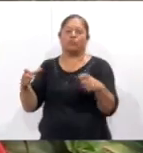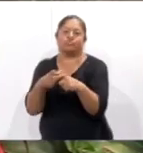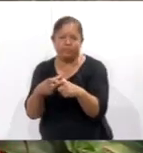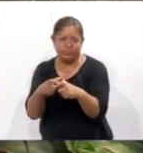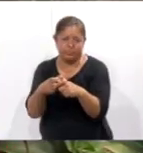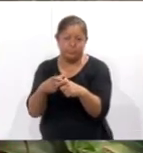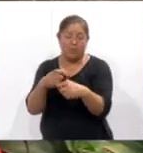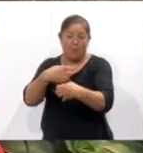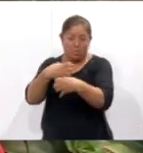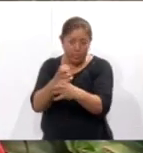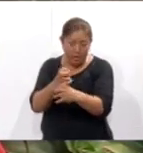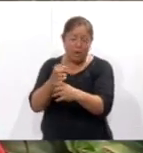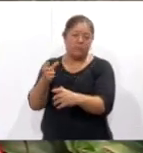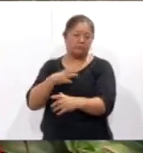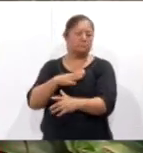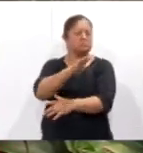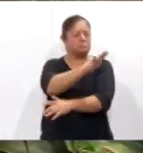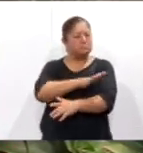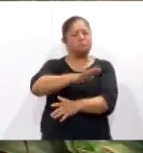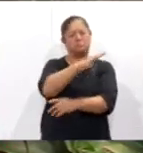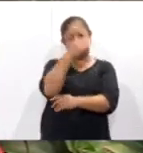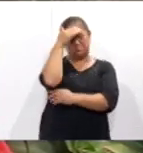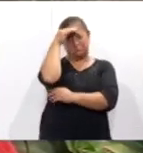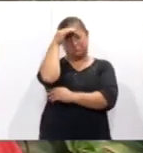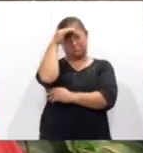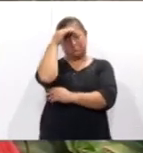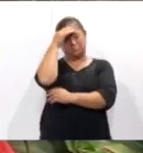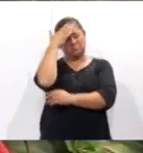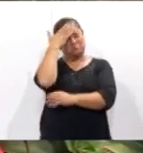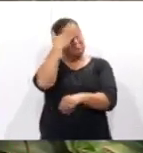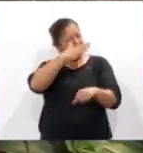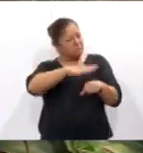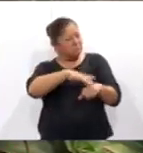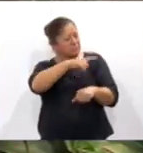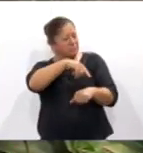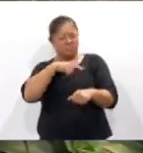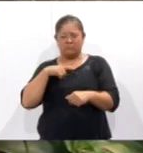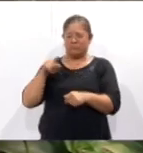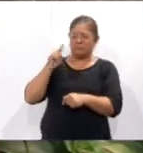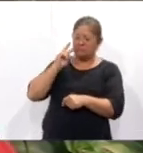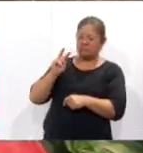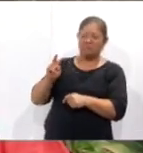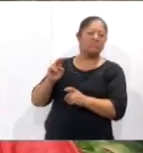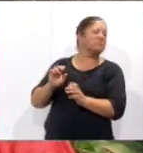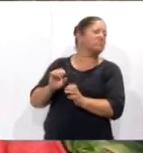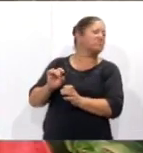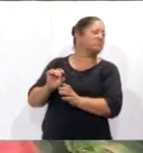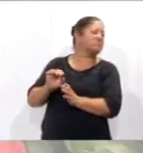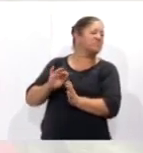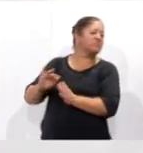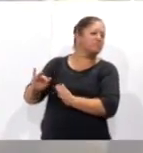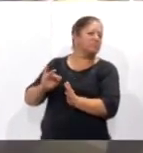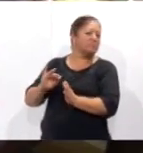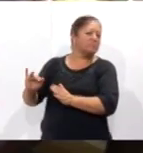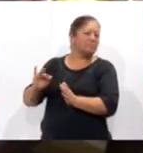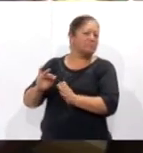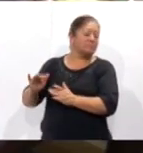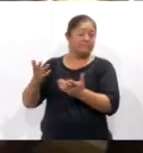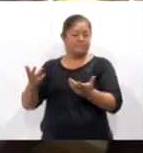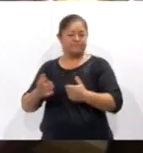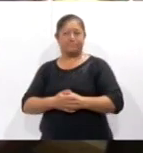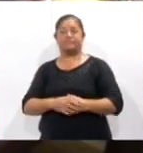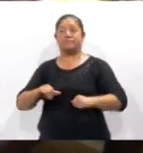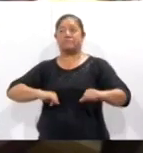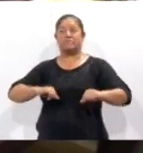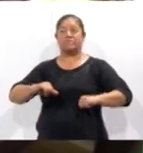desde una construcción social hemos minorizado las situaciones que están viviendo. La actividad se